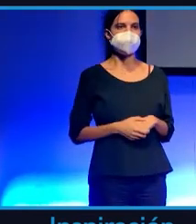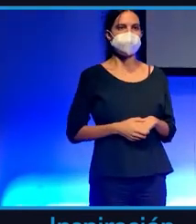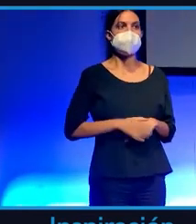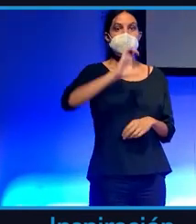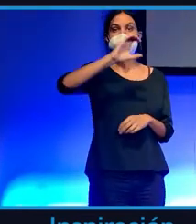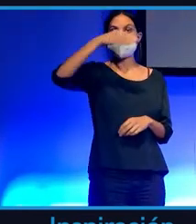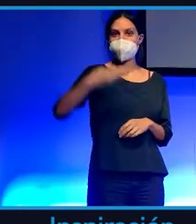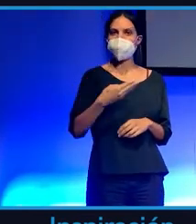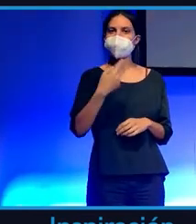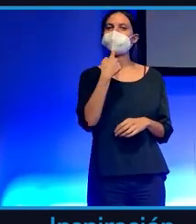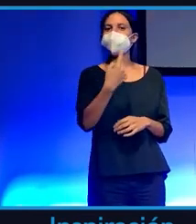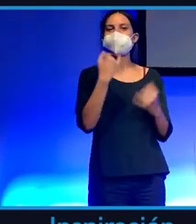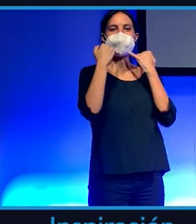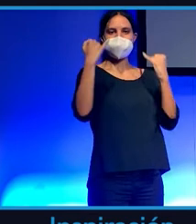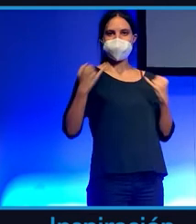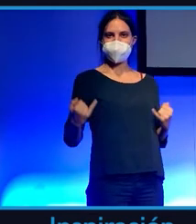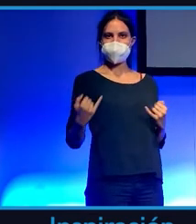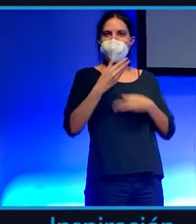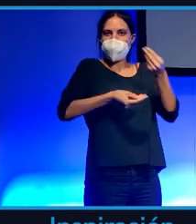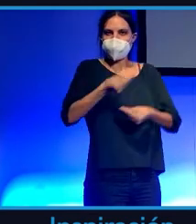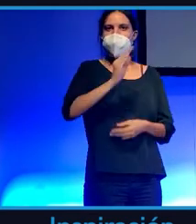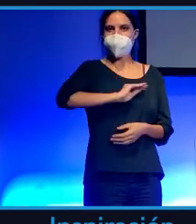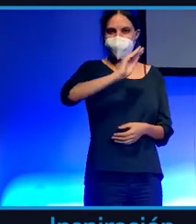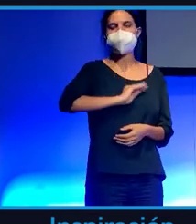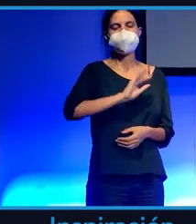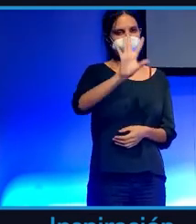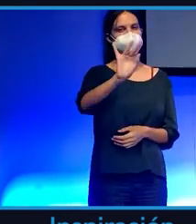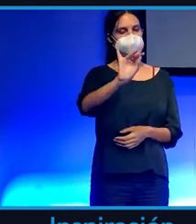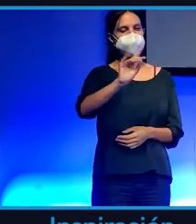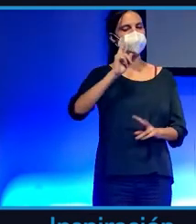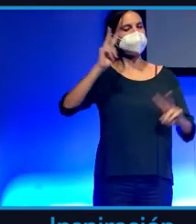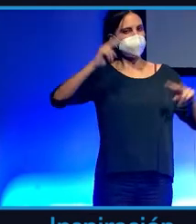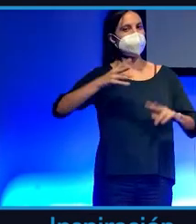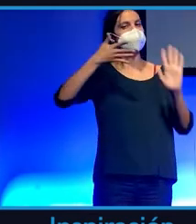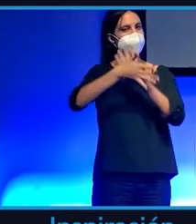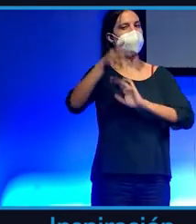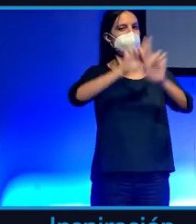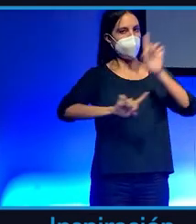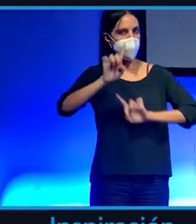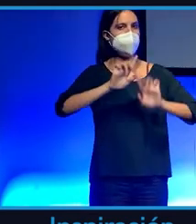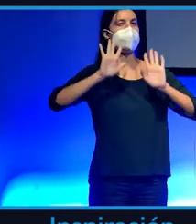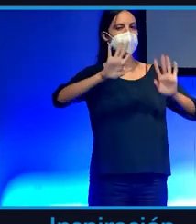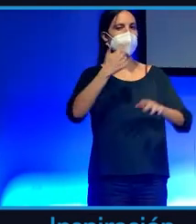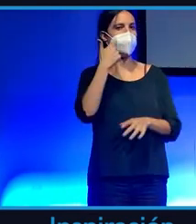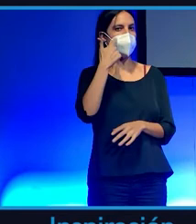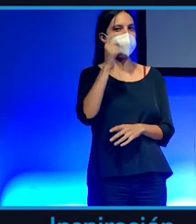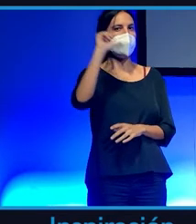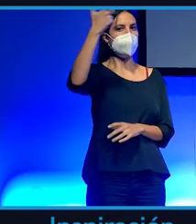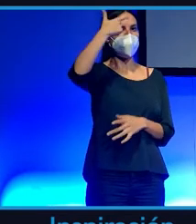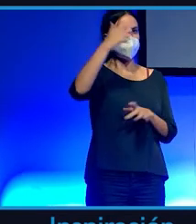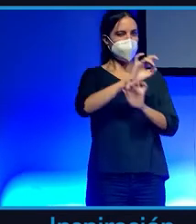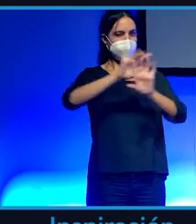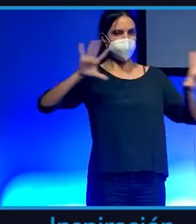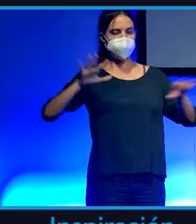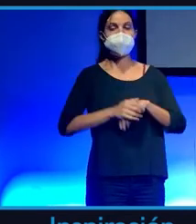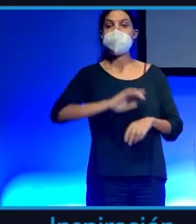Pues bueno esto no es un mito es una realidad lo reconozco consume mucha energía y es un problema pero vamos a aclarar unos conceptos. Primero